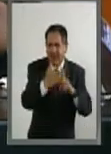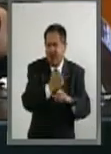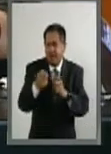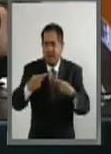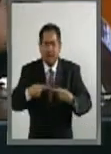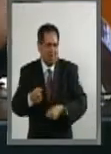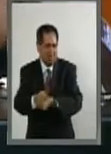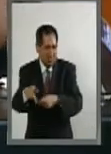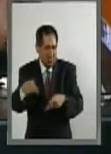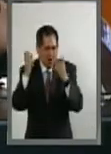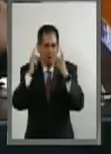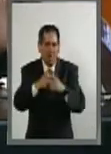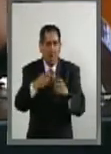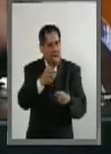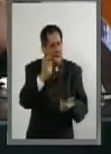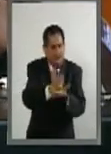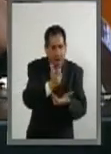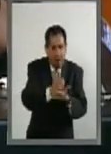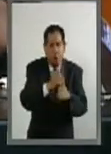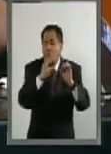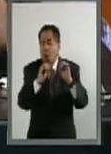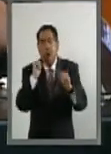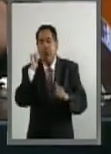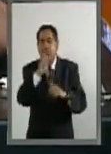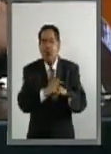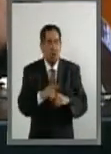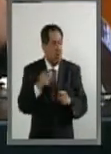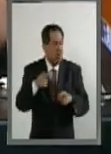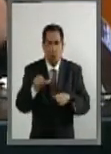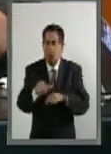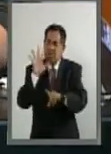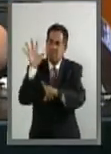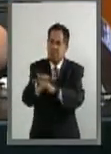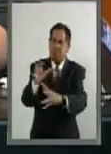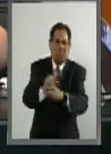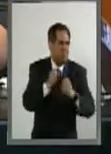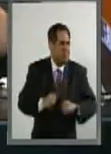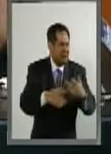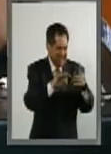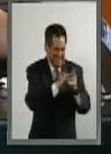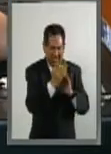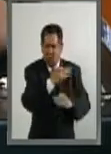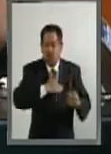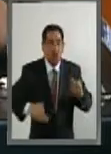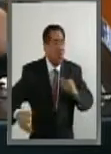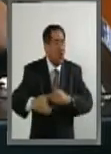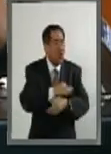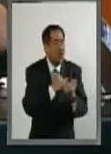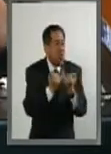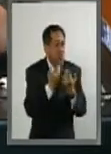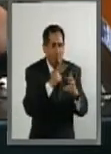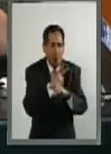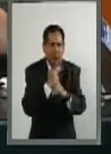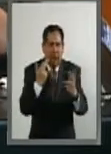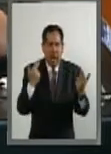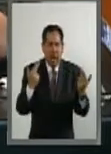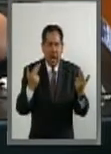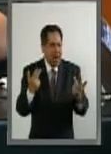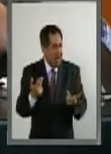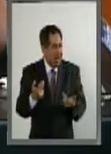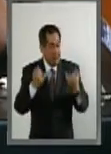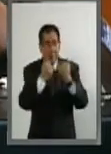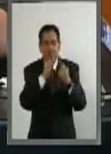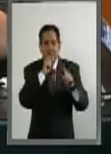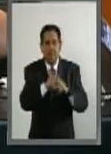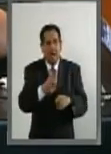extorsión o la levantada de muchas gentes cercanas a usted. Y también seguramente que nos ha dolido la muerte